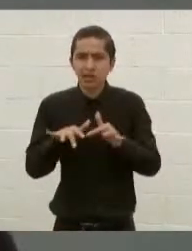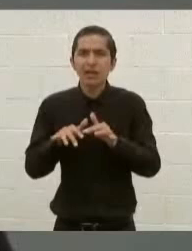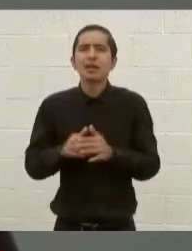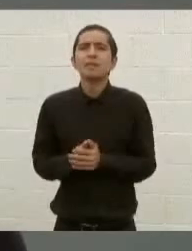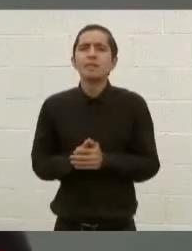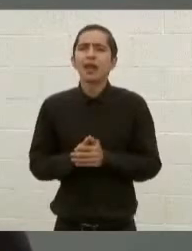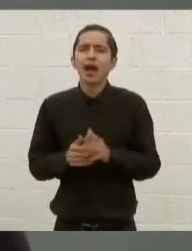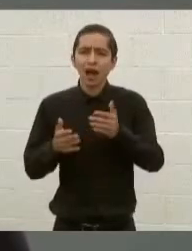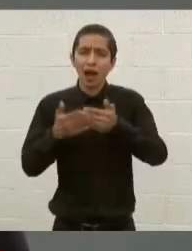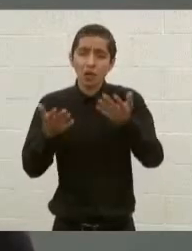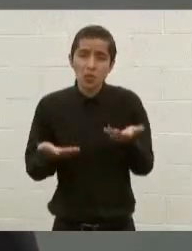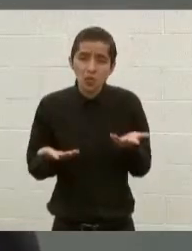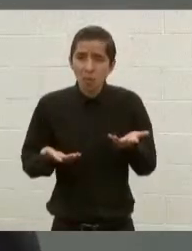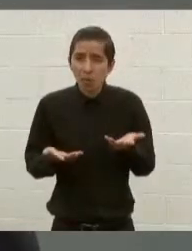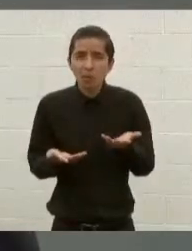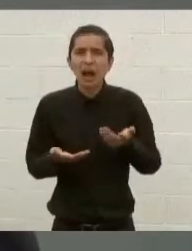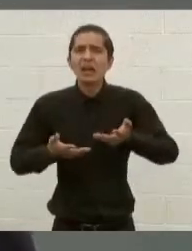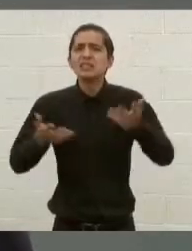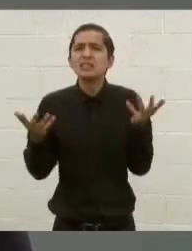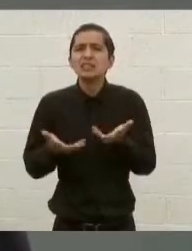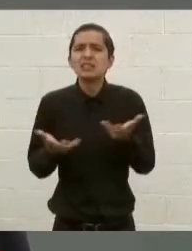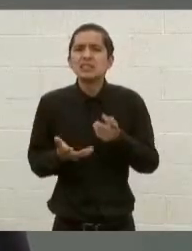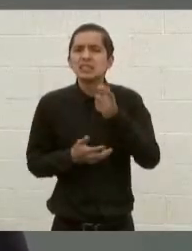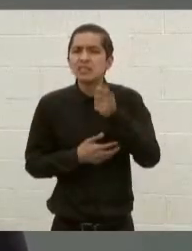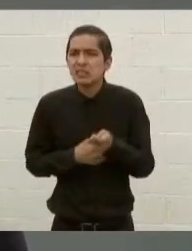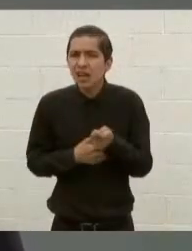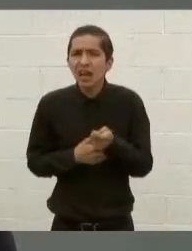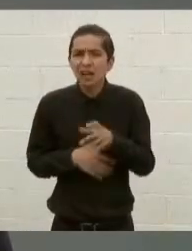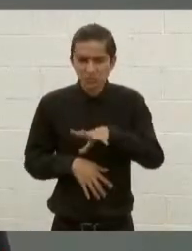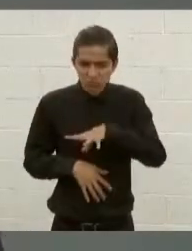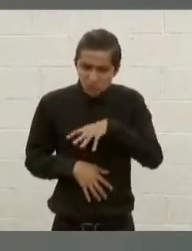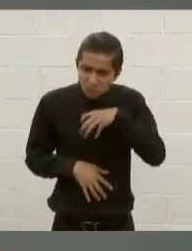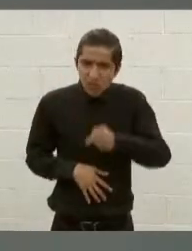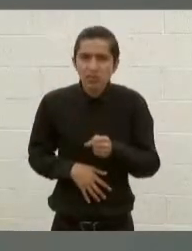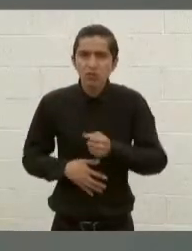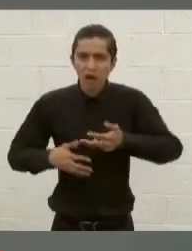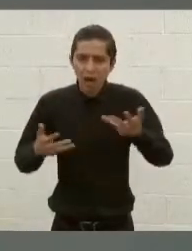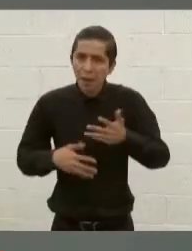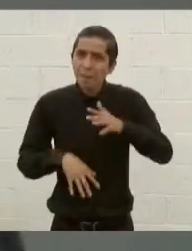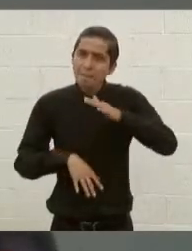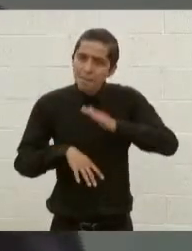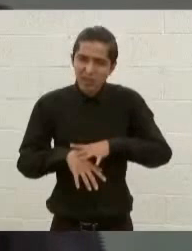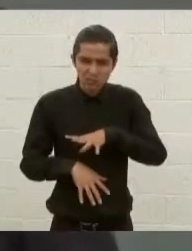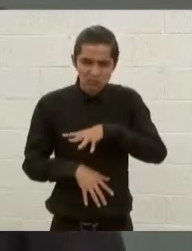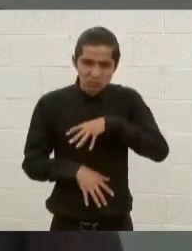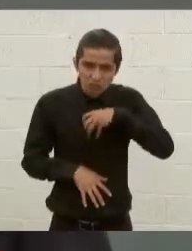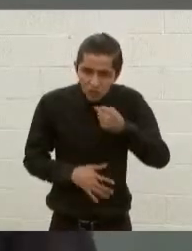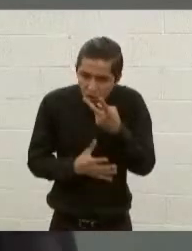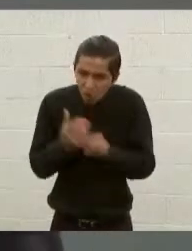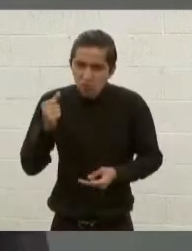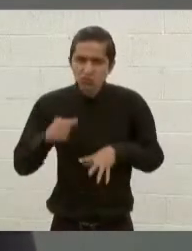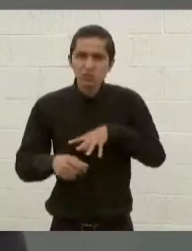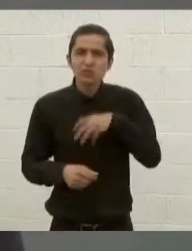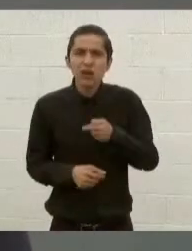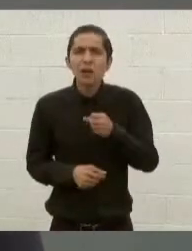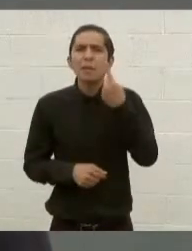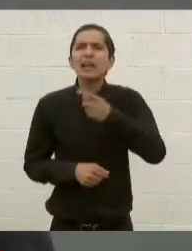haciendo un esfuerzo mayor por